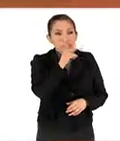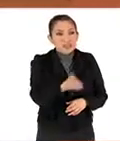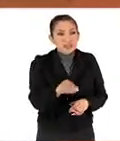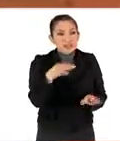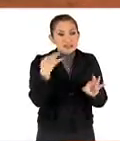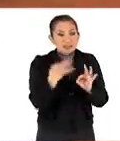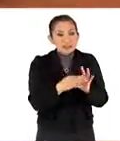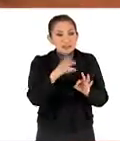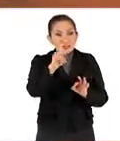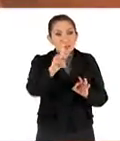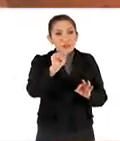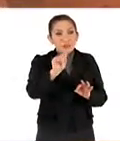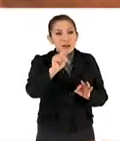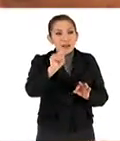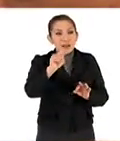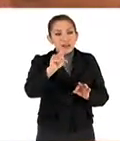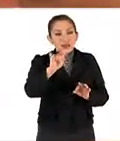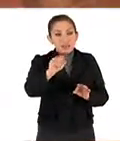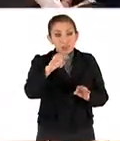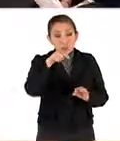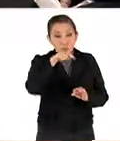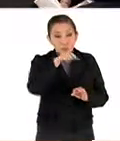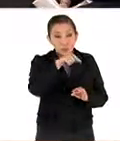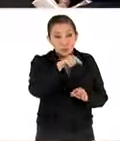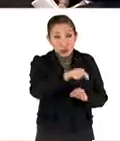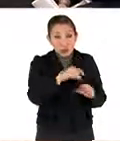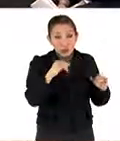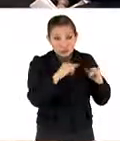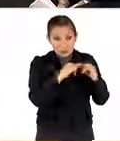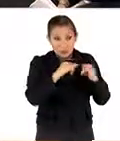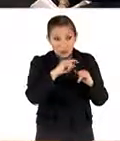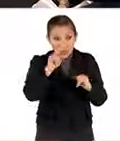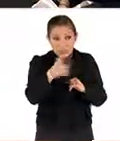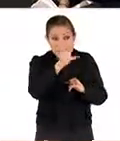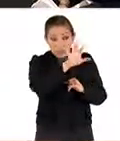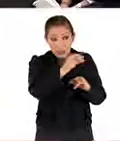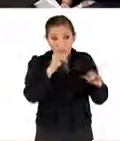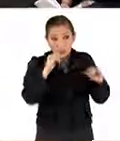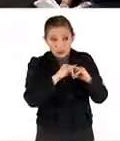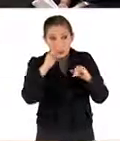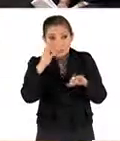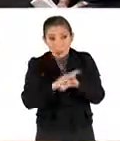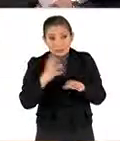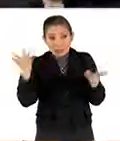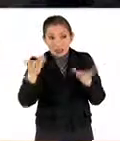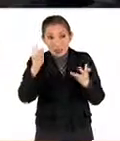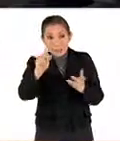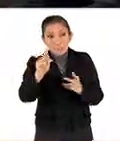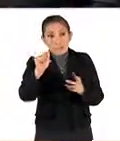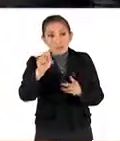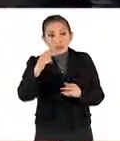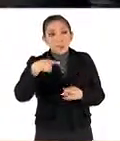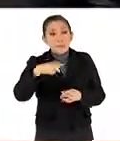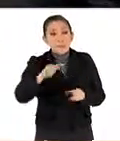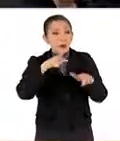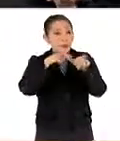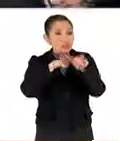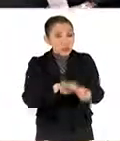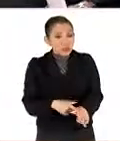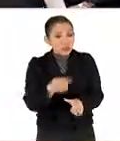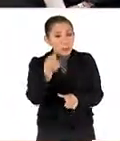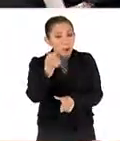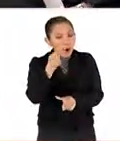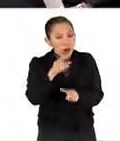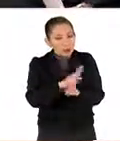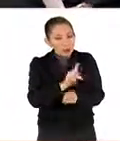clave, patentes. Ustedes son uno como instituto, son uno de los cinco institutos que más generan patentes, pero sigue siendo poca